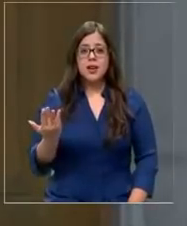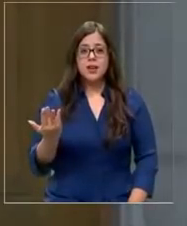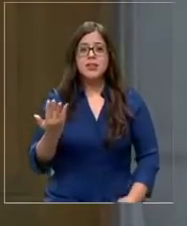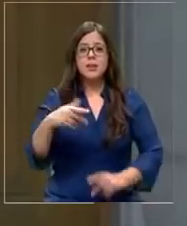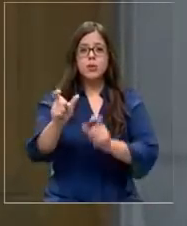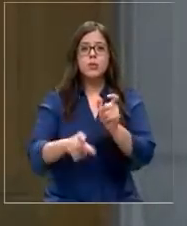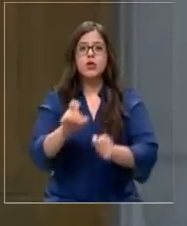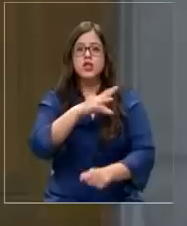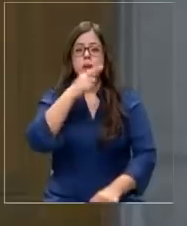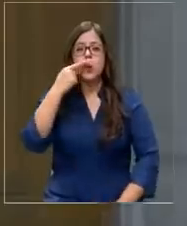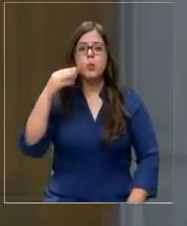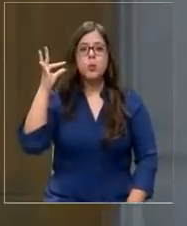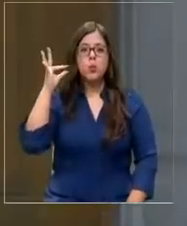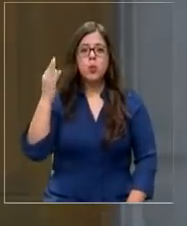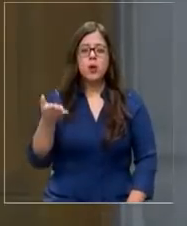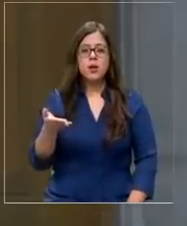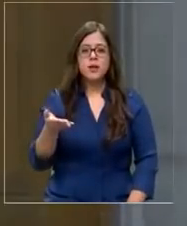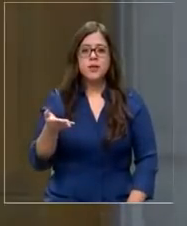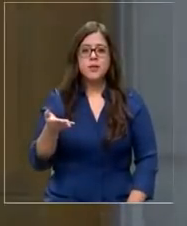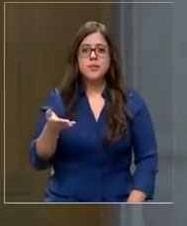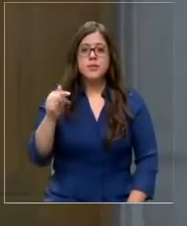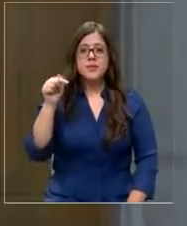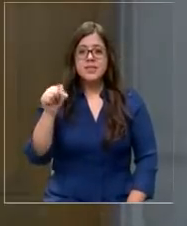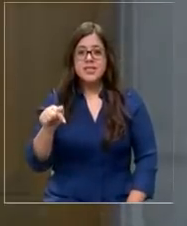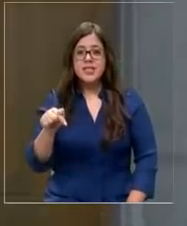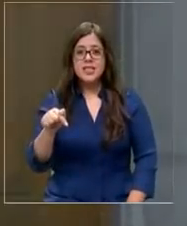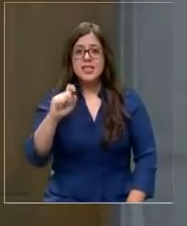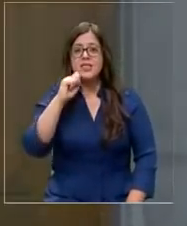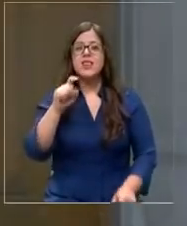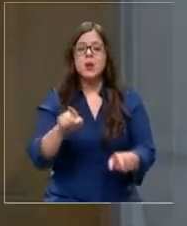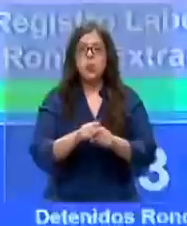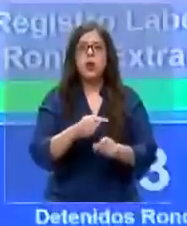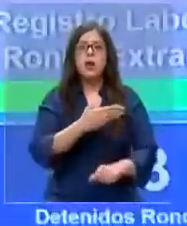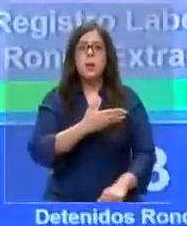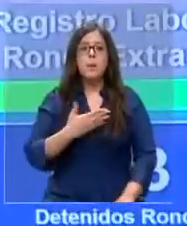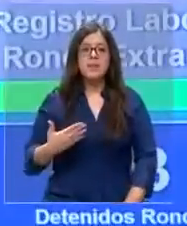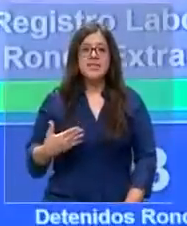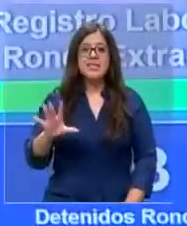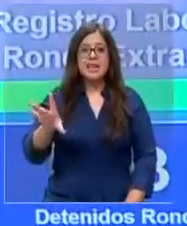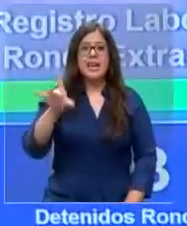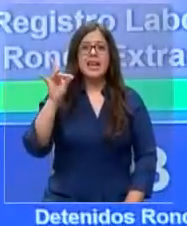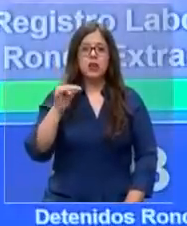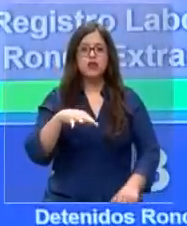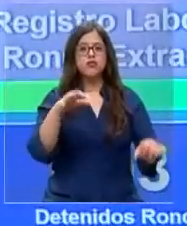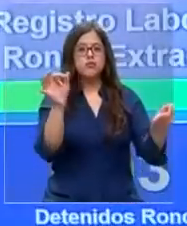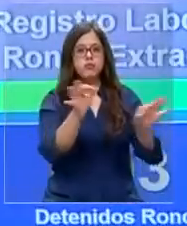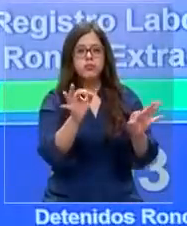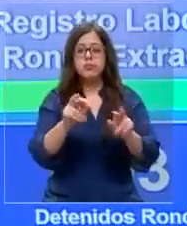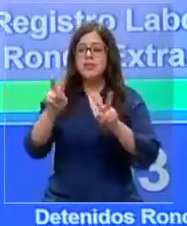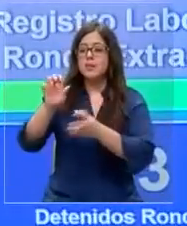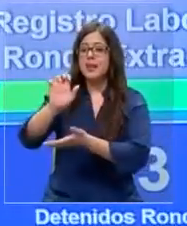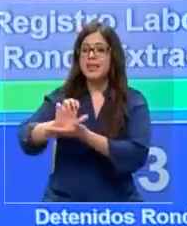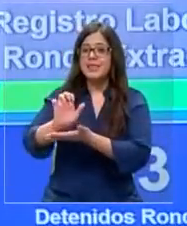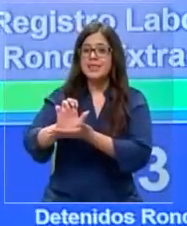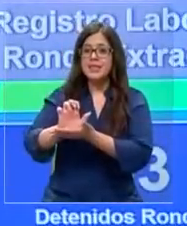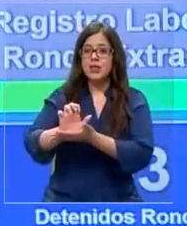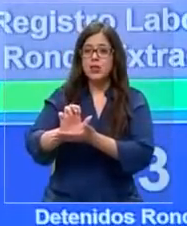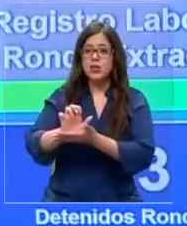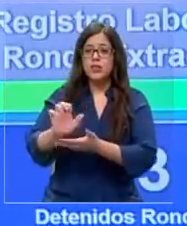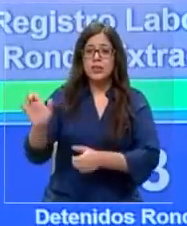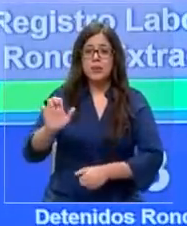los chilenos y la chilena que ha emitido además el presidente electo. El estado de sitio para nosotros no es viable implementarlo,